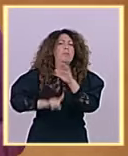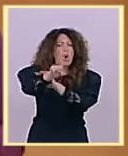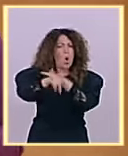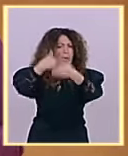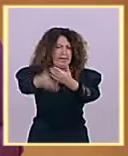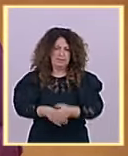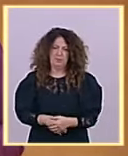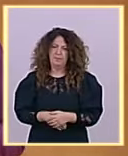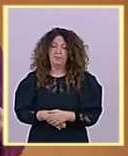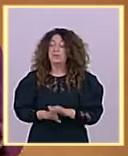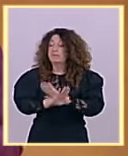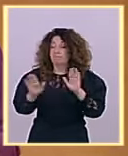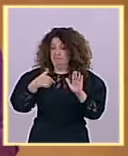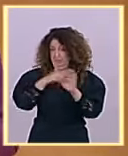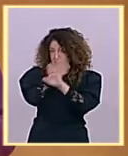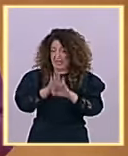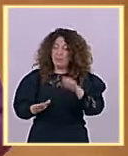si ya sé que les molestan los datos